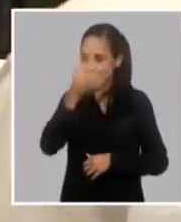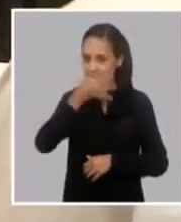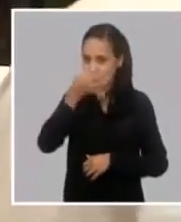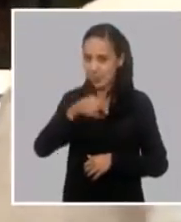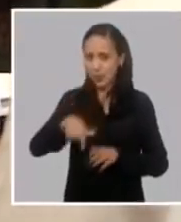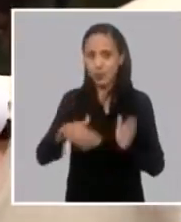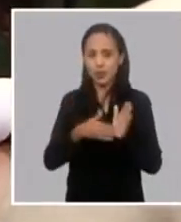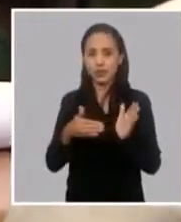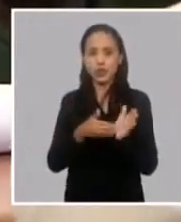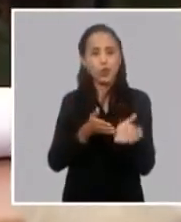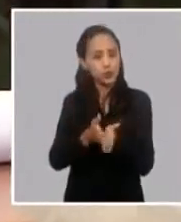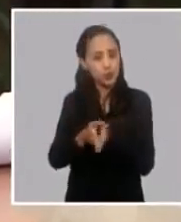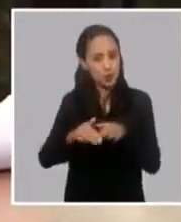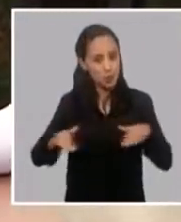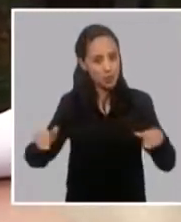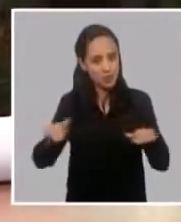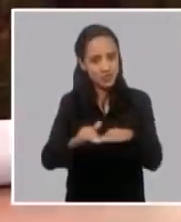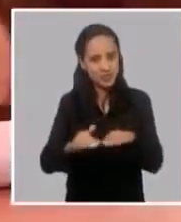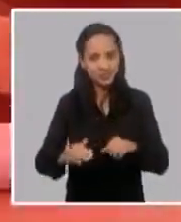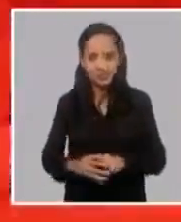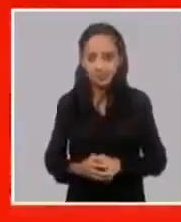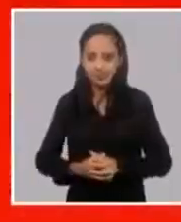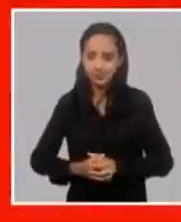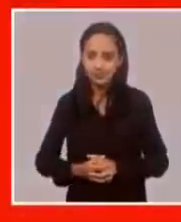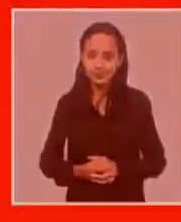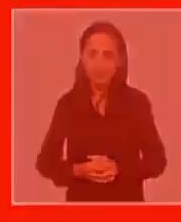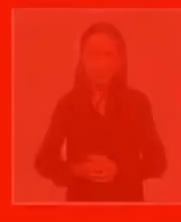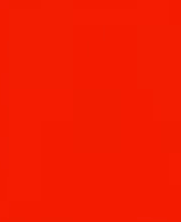nosotros esta tarde seguimos nosotros en mesa redonda un